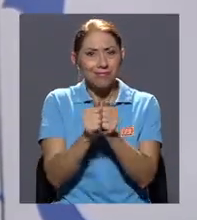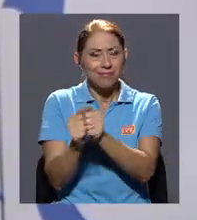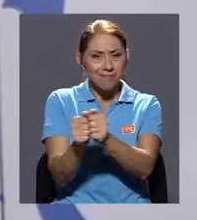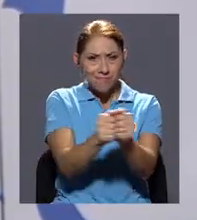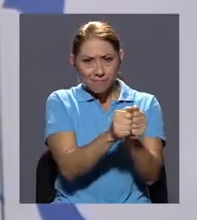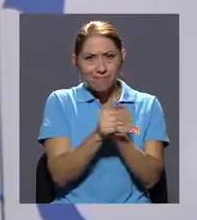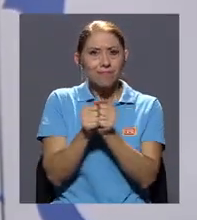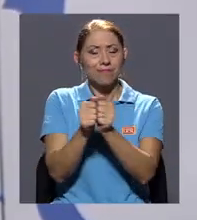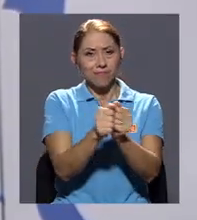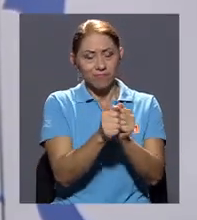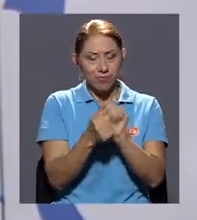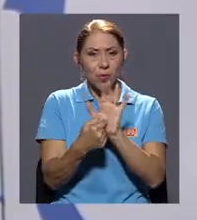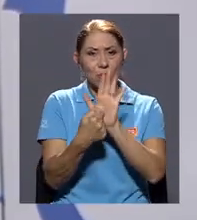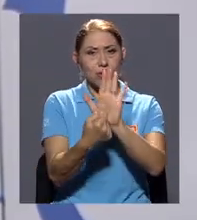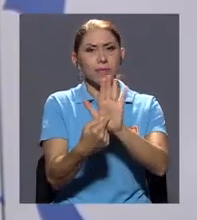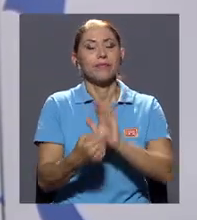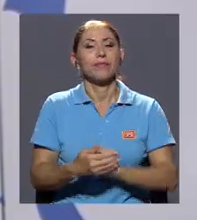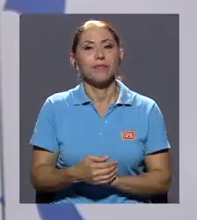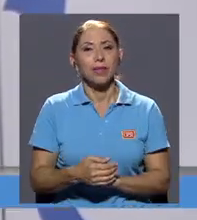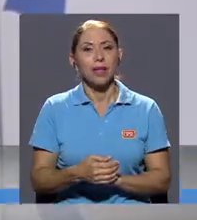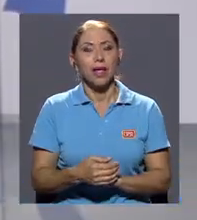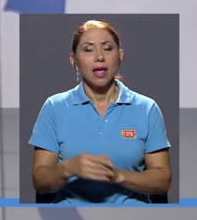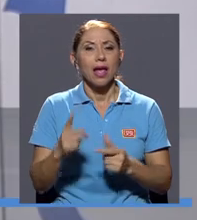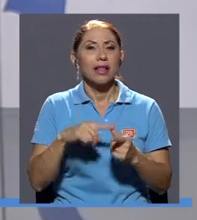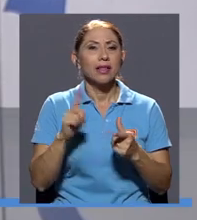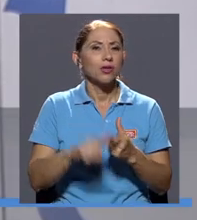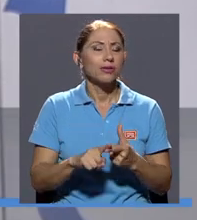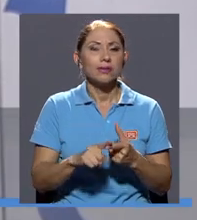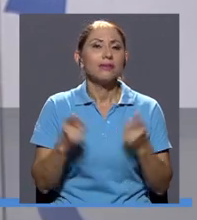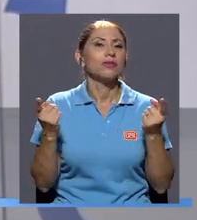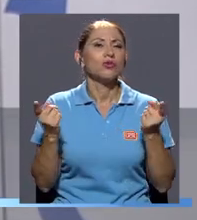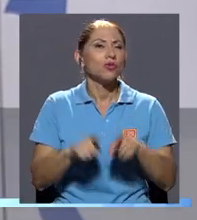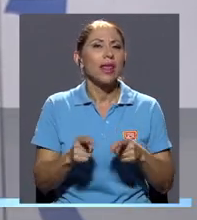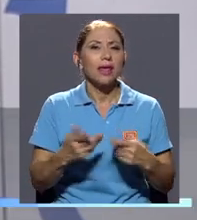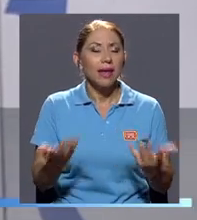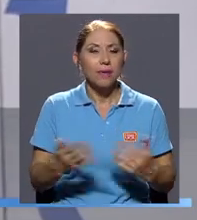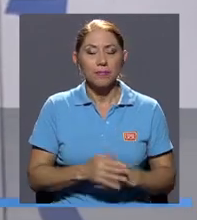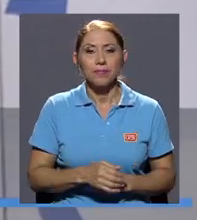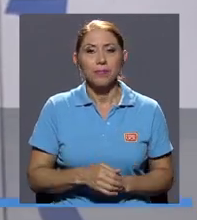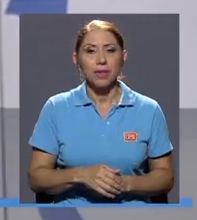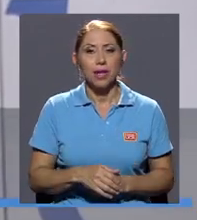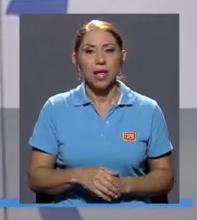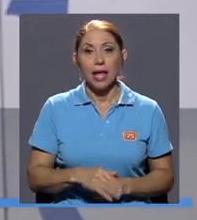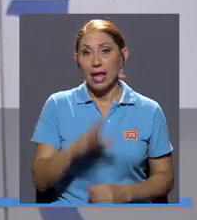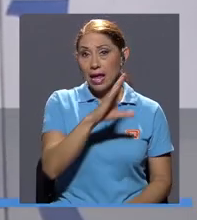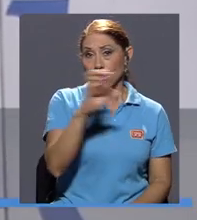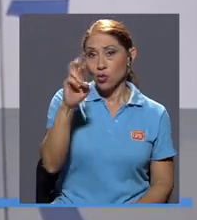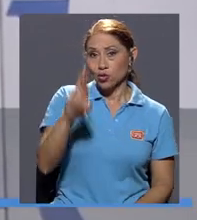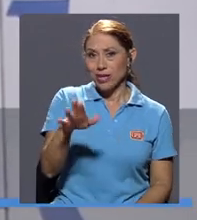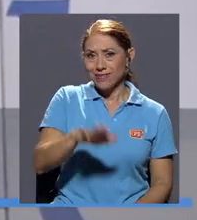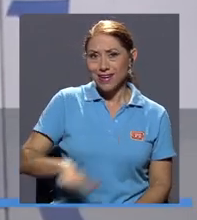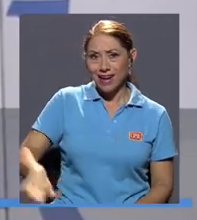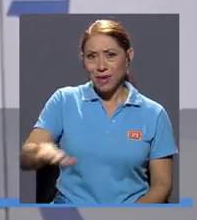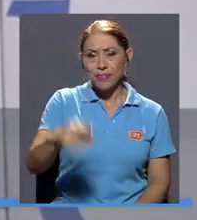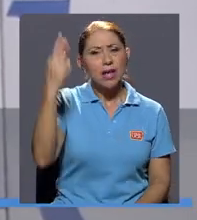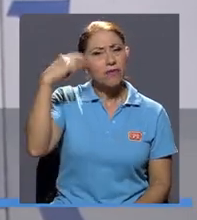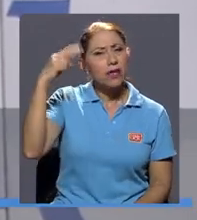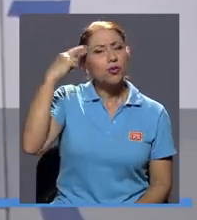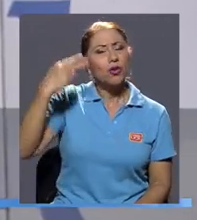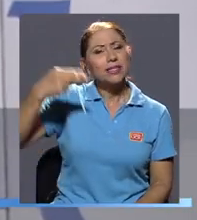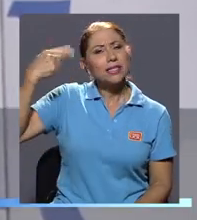manera de ver de algunos. Entonces, ¿qué es lo que sucede? En Costa Rica, por razones históricas,